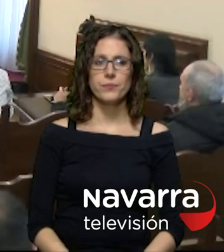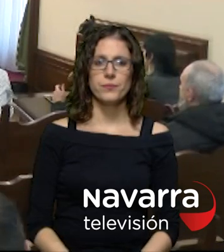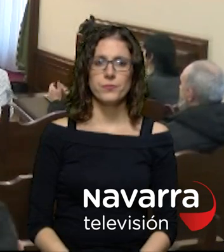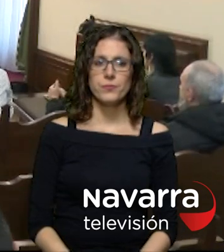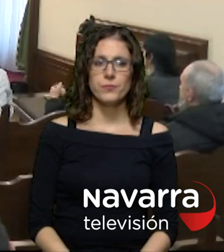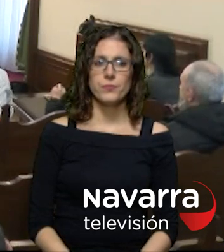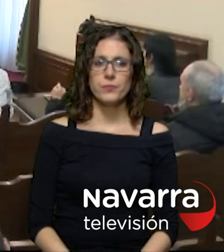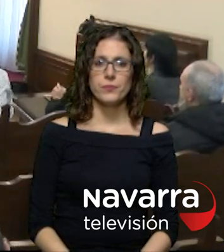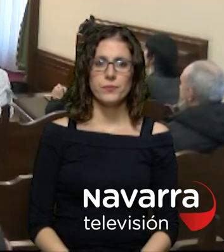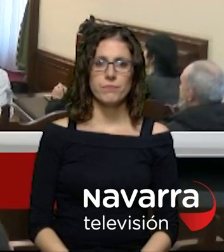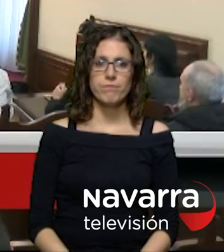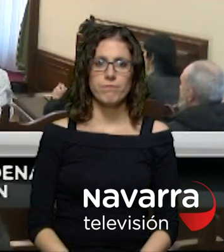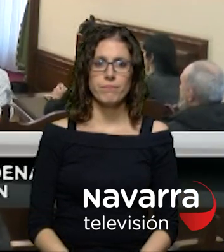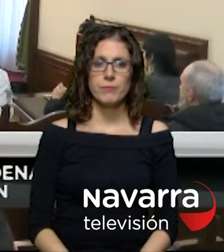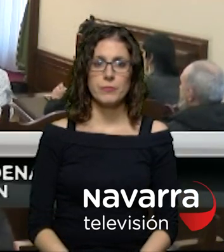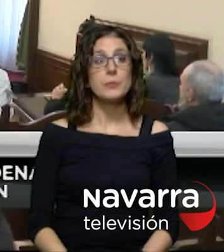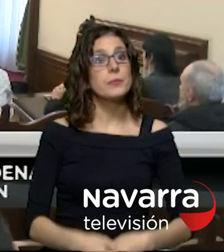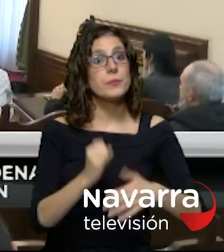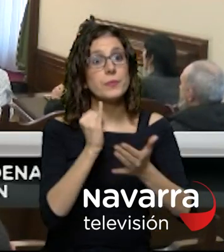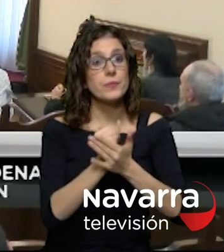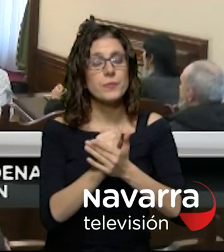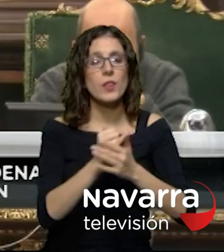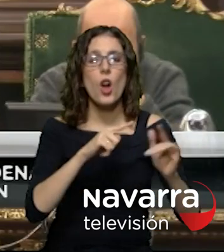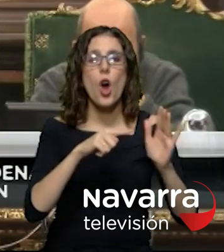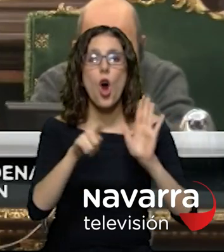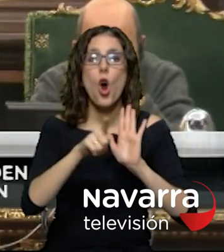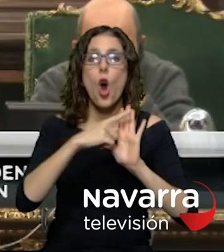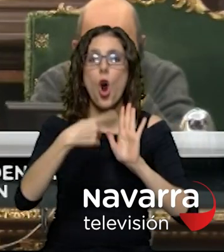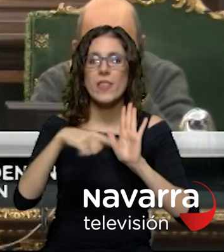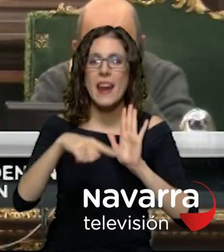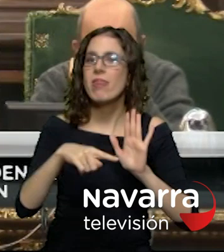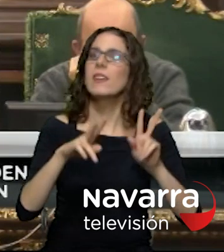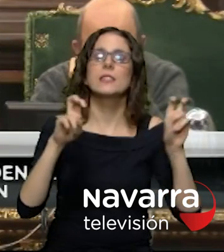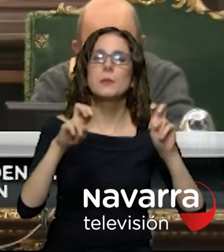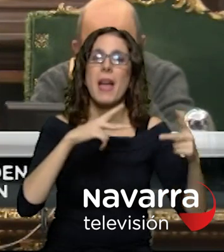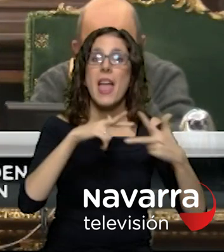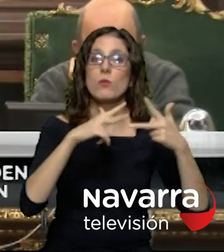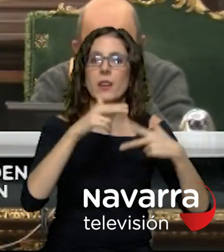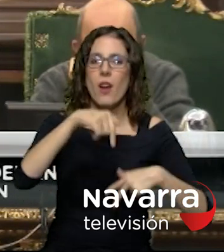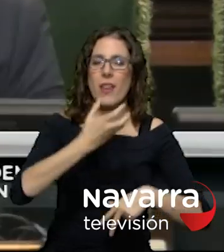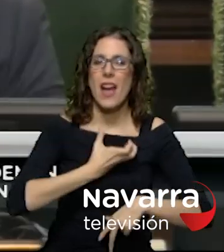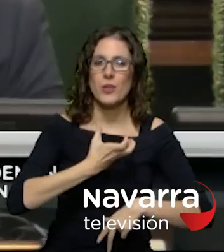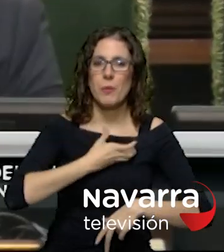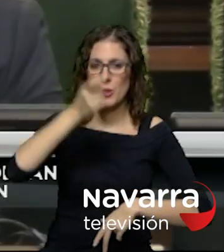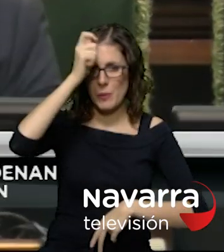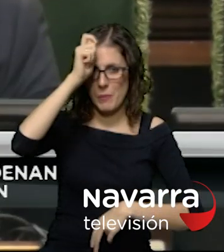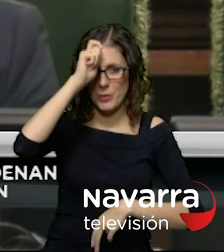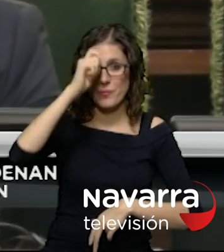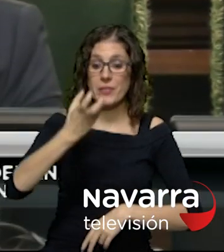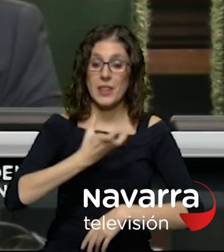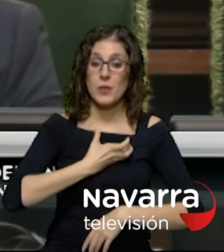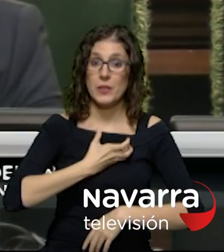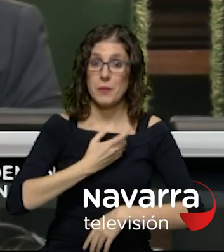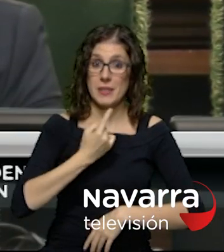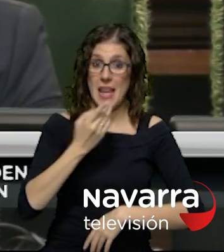se aprueba la ordenanza sobre el euskera en el pleno de hoy del ayuntamiento de pamplona el consistorio suspenderá la